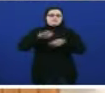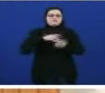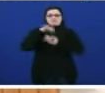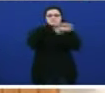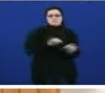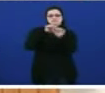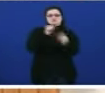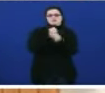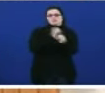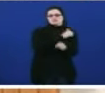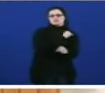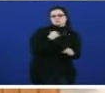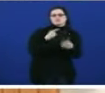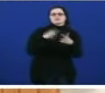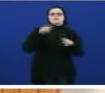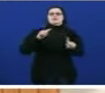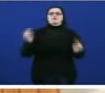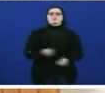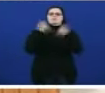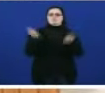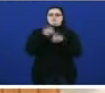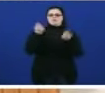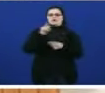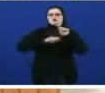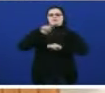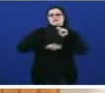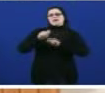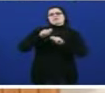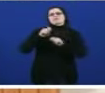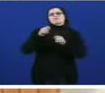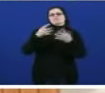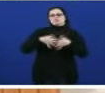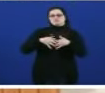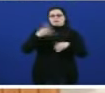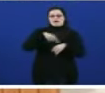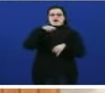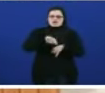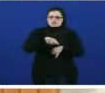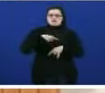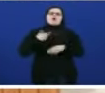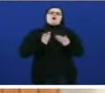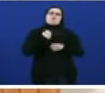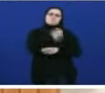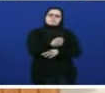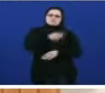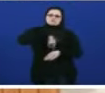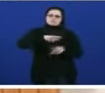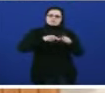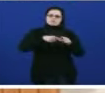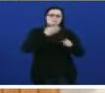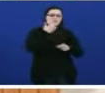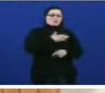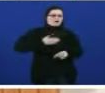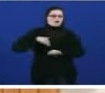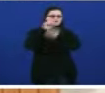promoven a economía productiva e restauran a justiza fiscal aí encontrará o bloque nacionalista galego se está disposto a